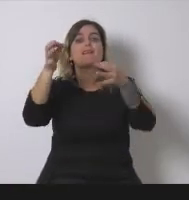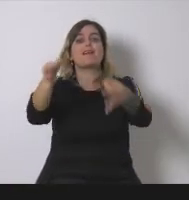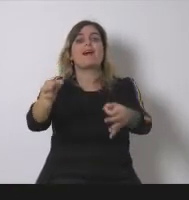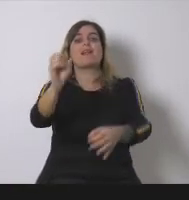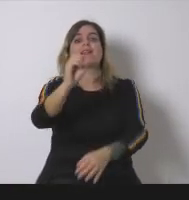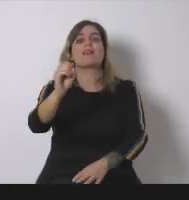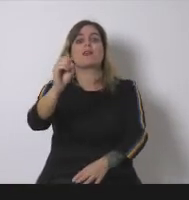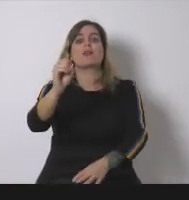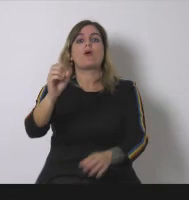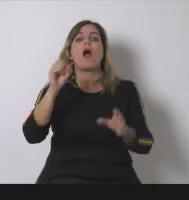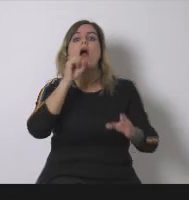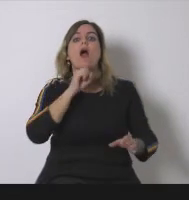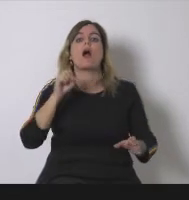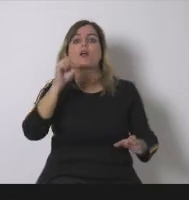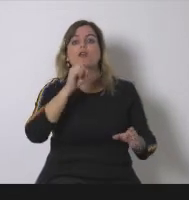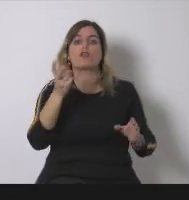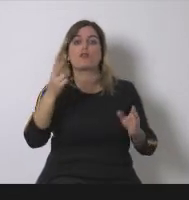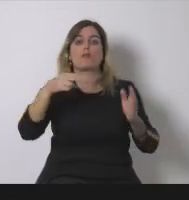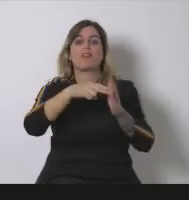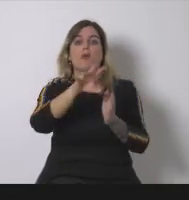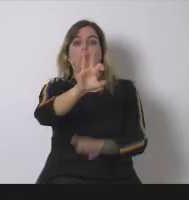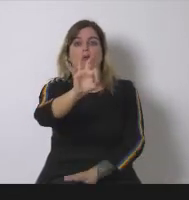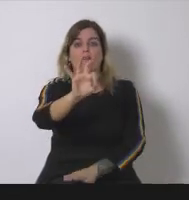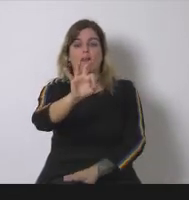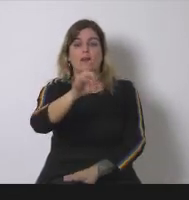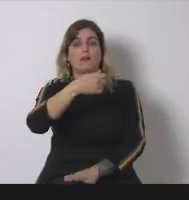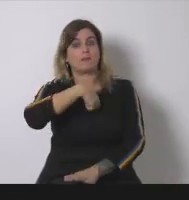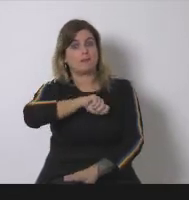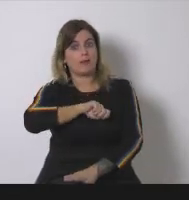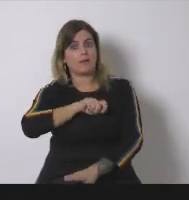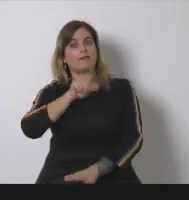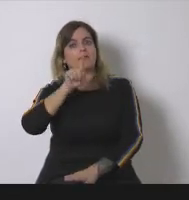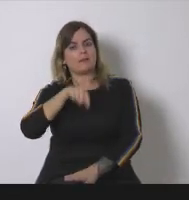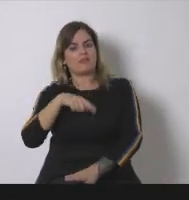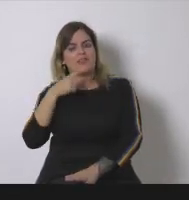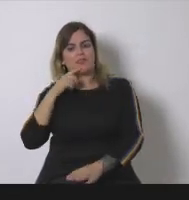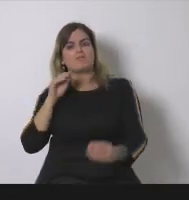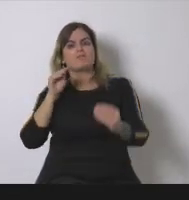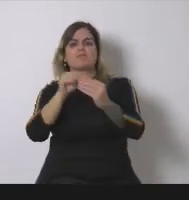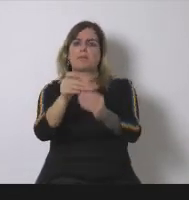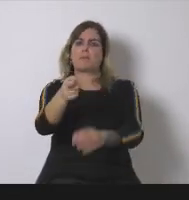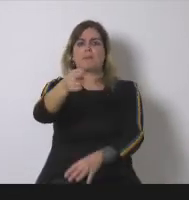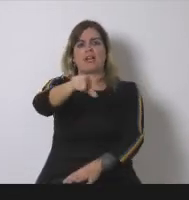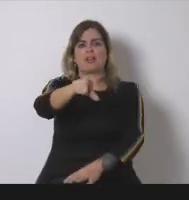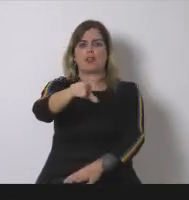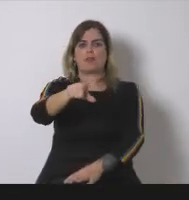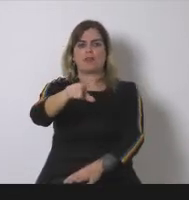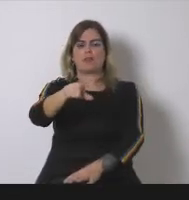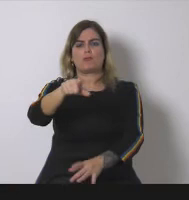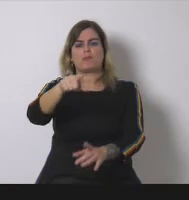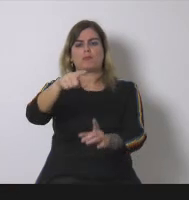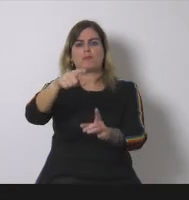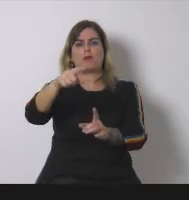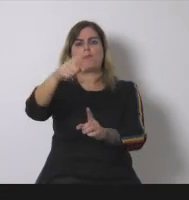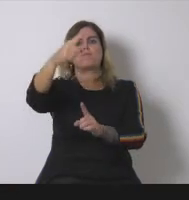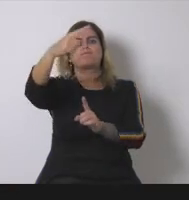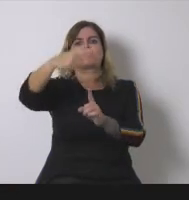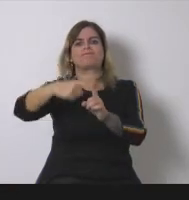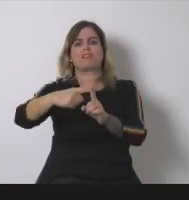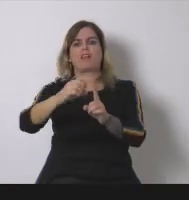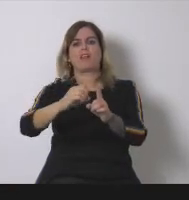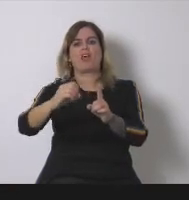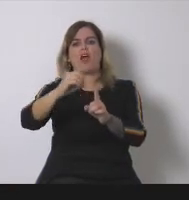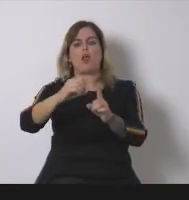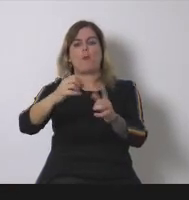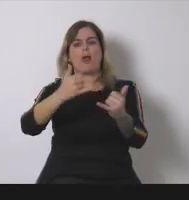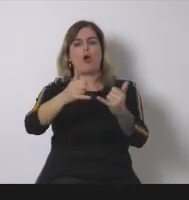nacional el objetivo también es algo similar llegar a un neto de emisiones compensando las emisiones en 2050 y de